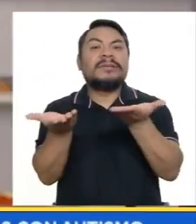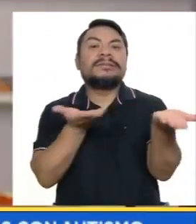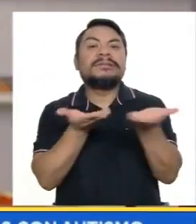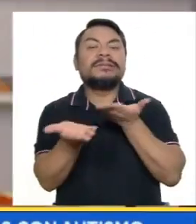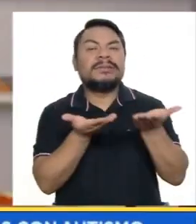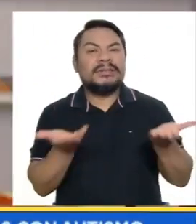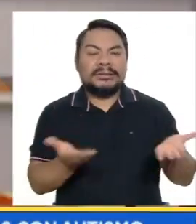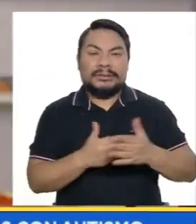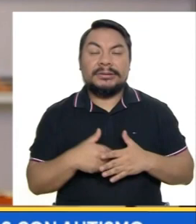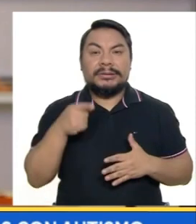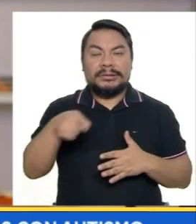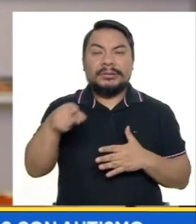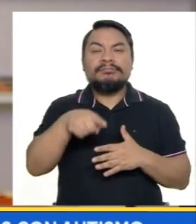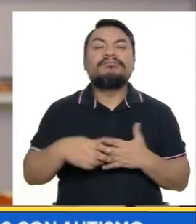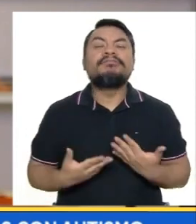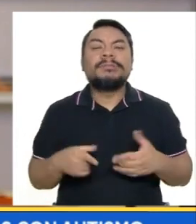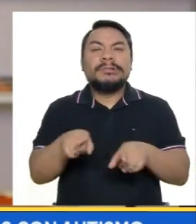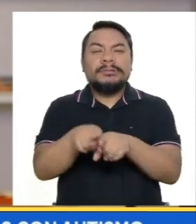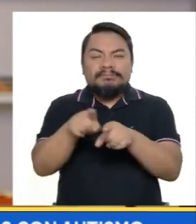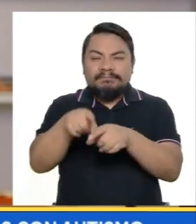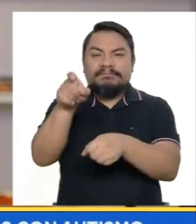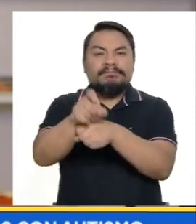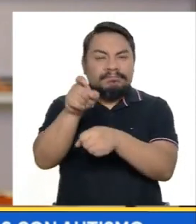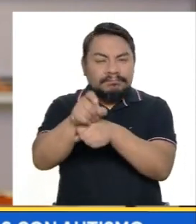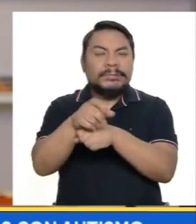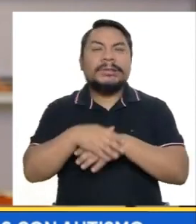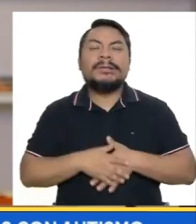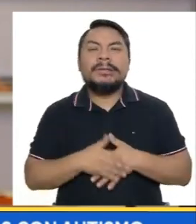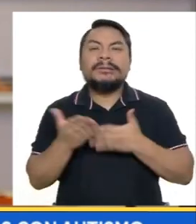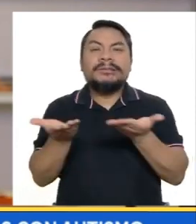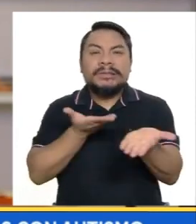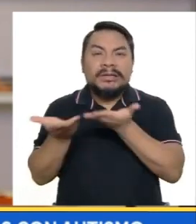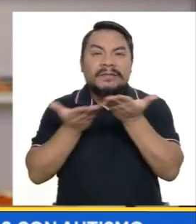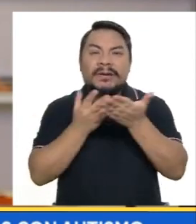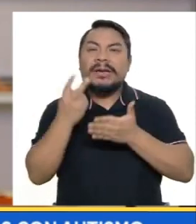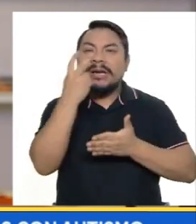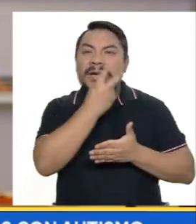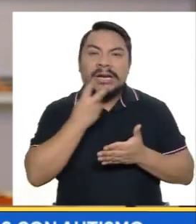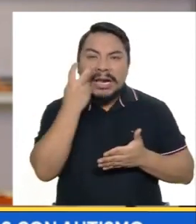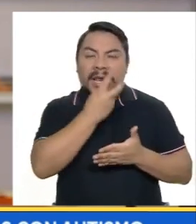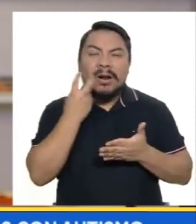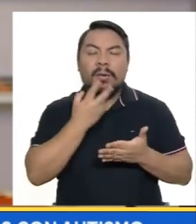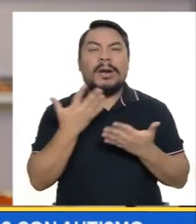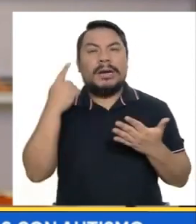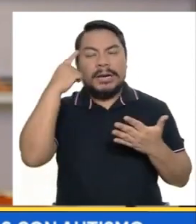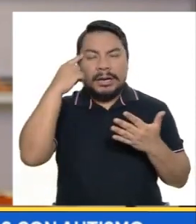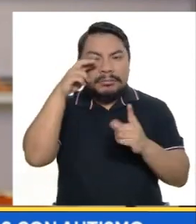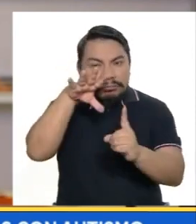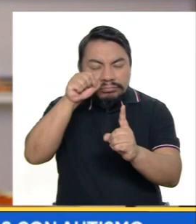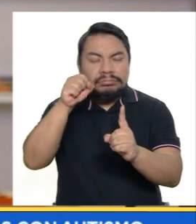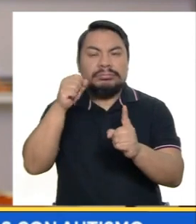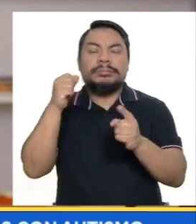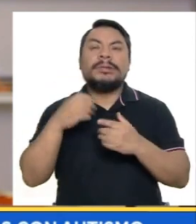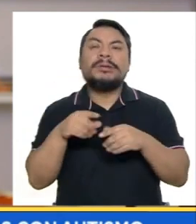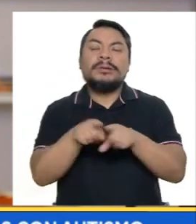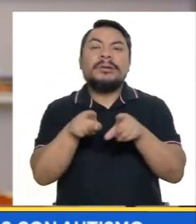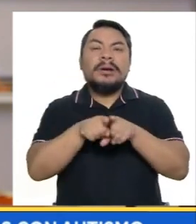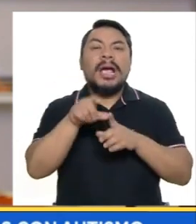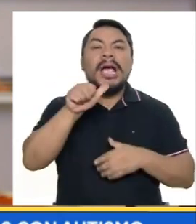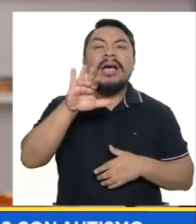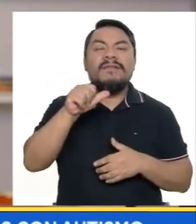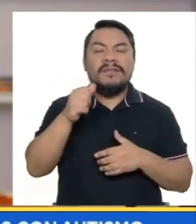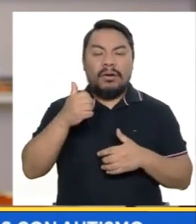el servicio de terapia ocupacional y sensorial servicio de terapia de lenguaje terapia ABA, que es